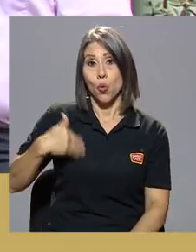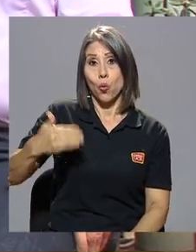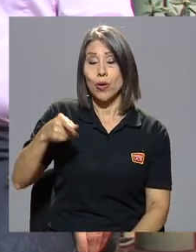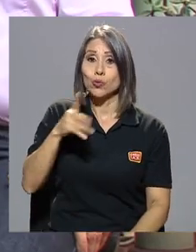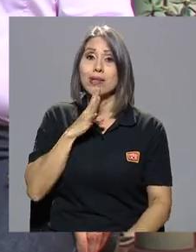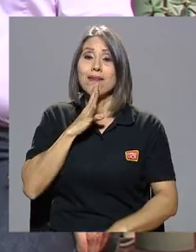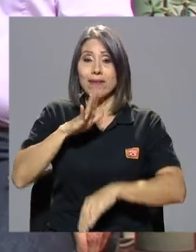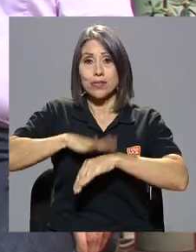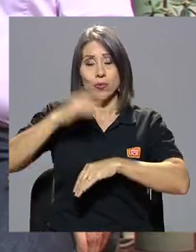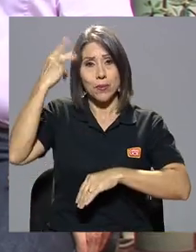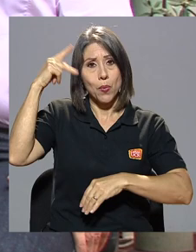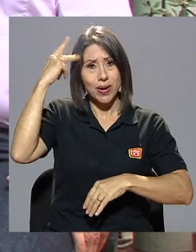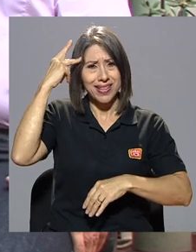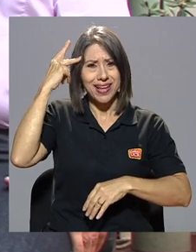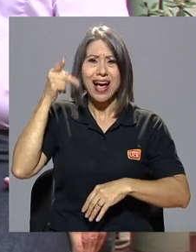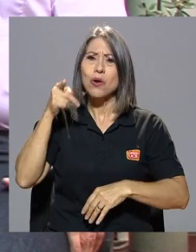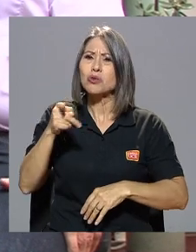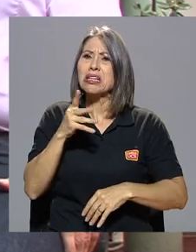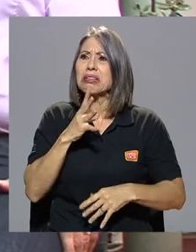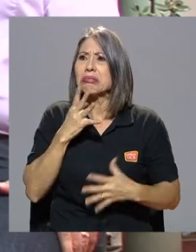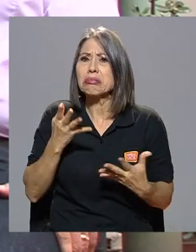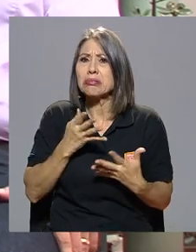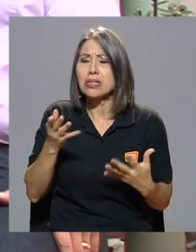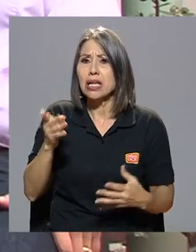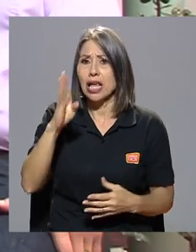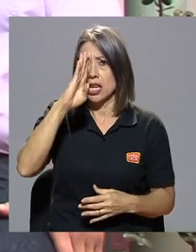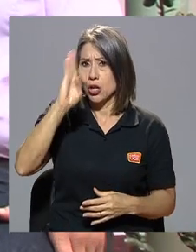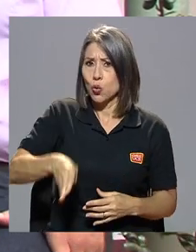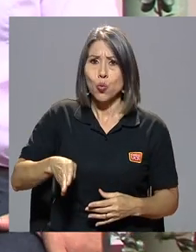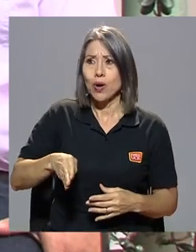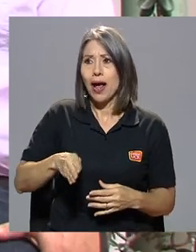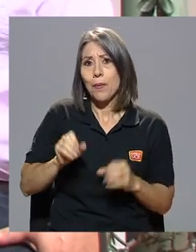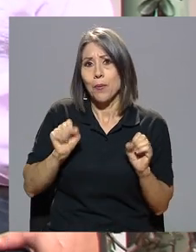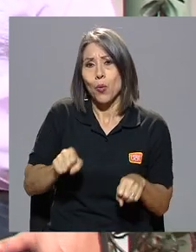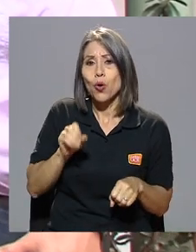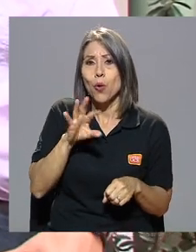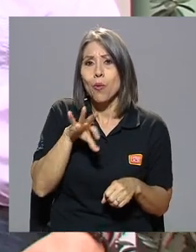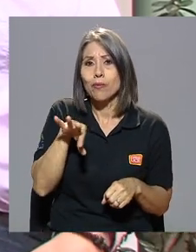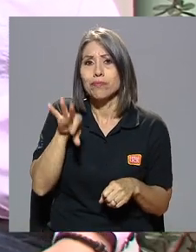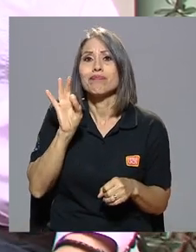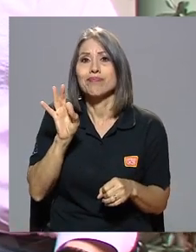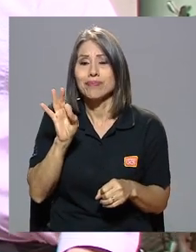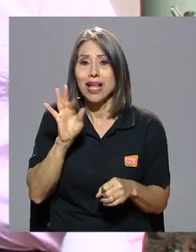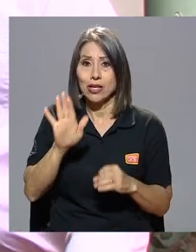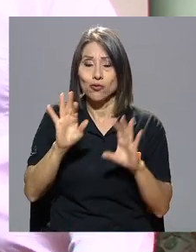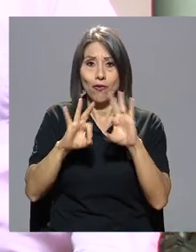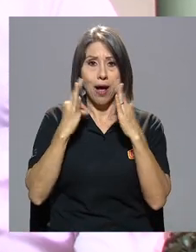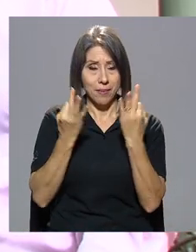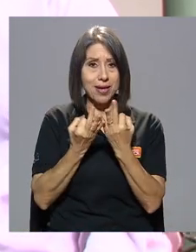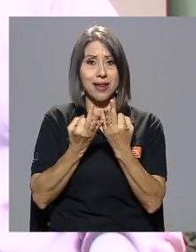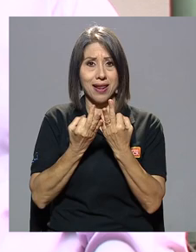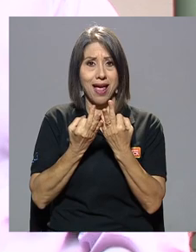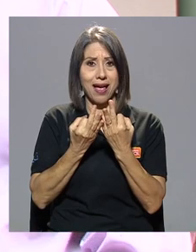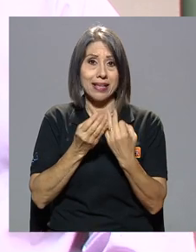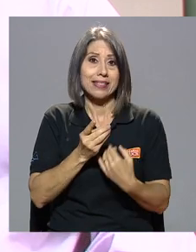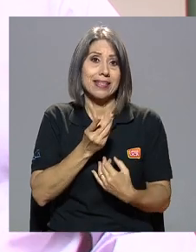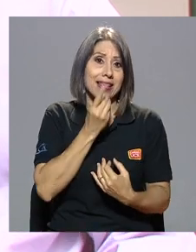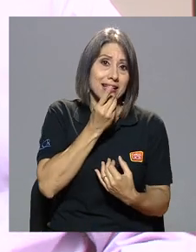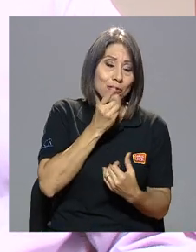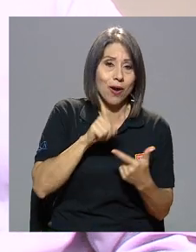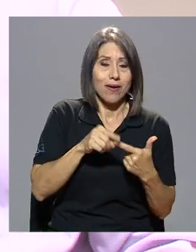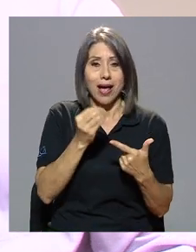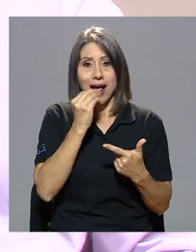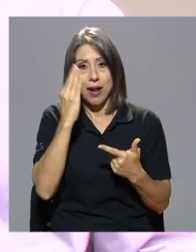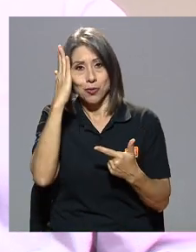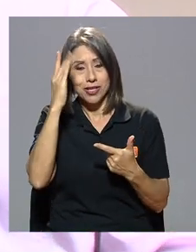Cuando usted hablaba de política, se refería a que nunca tuvo elección. En su familia se